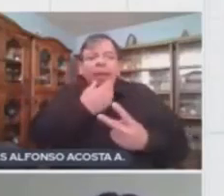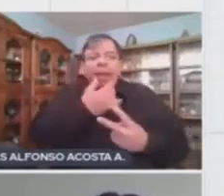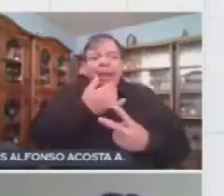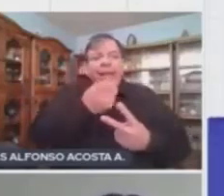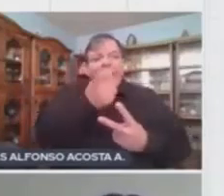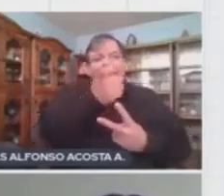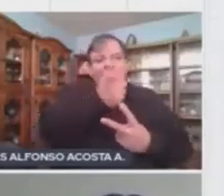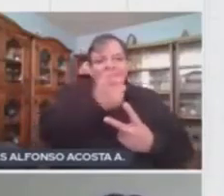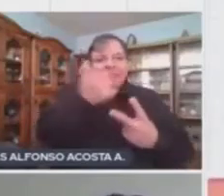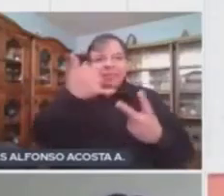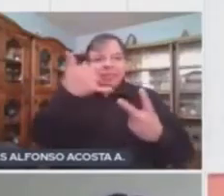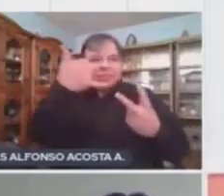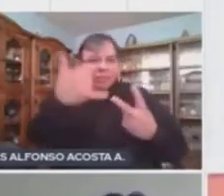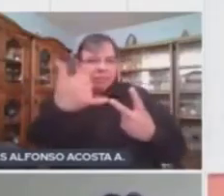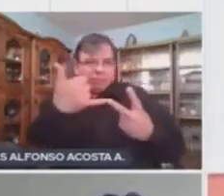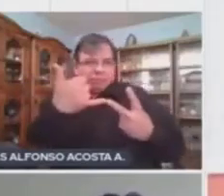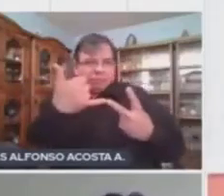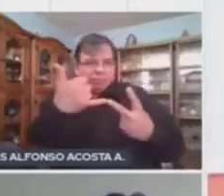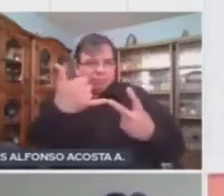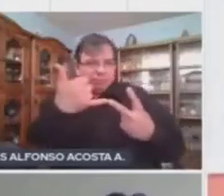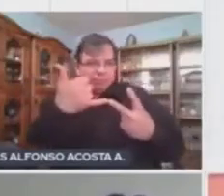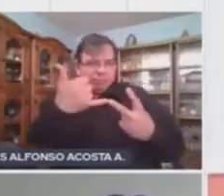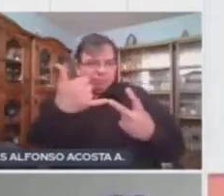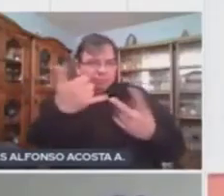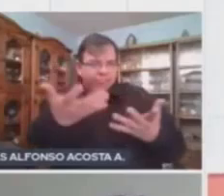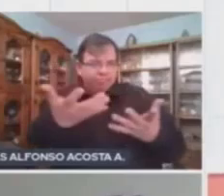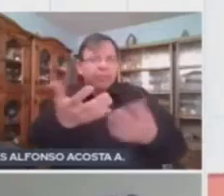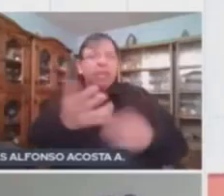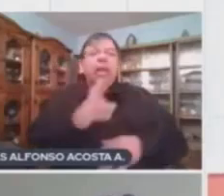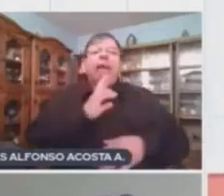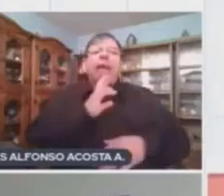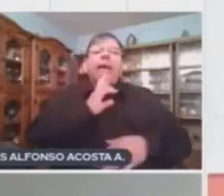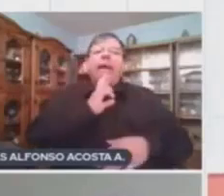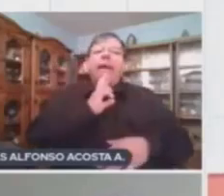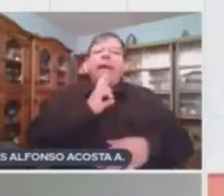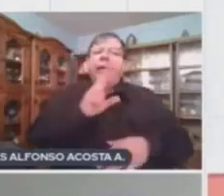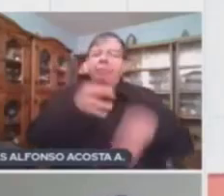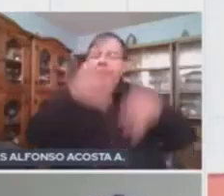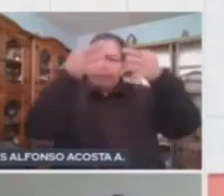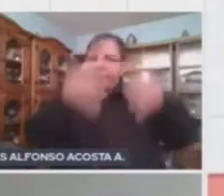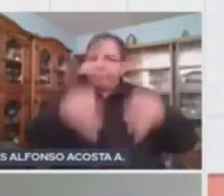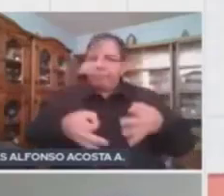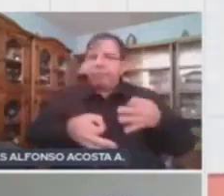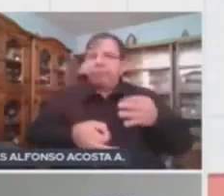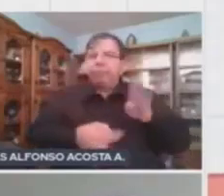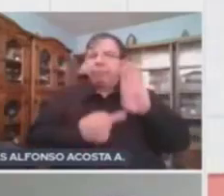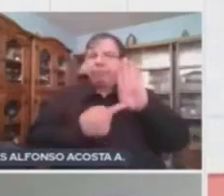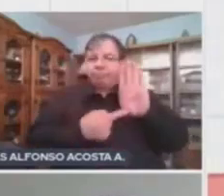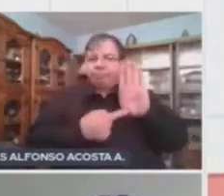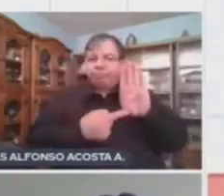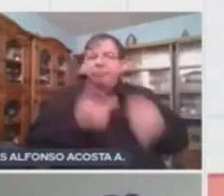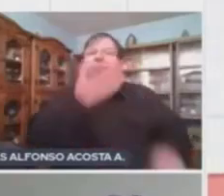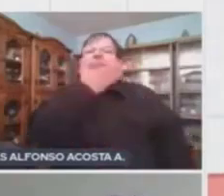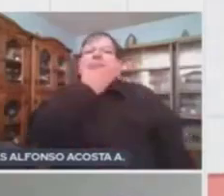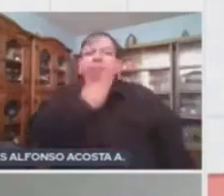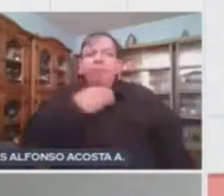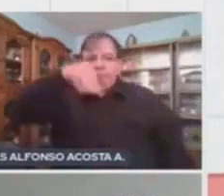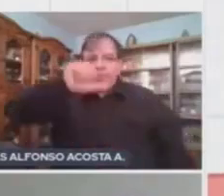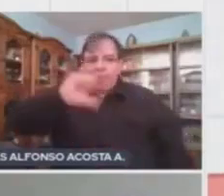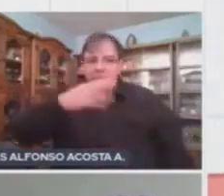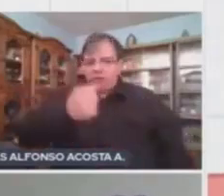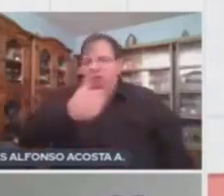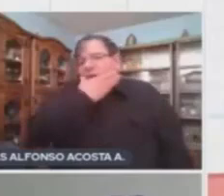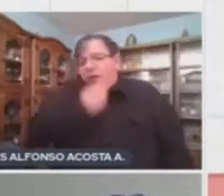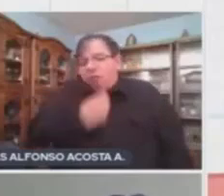la respuesta correcta. La respuesta correcta es el inciso B, macho. Ahora,